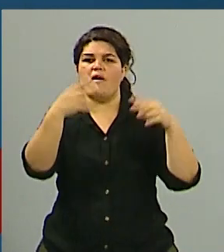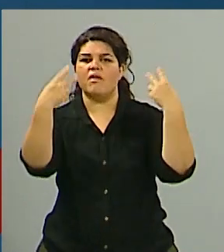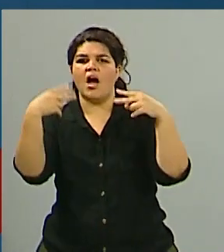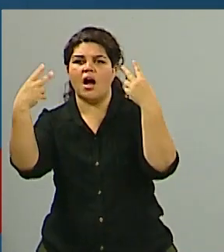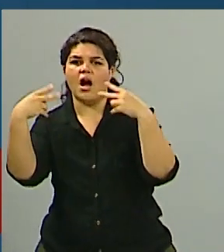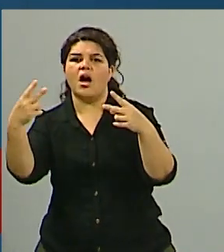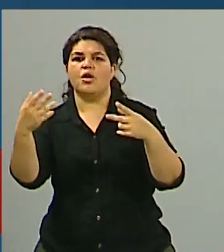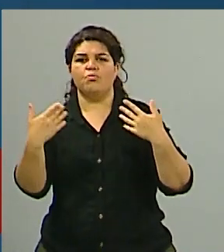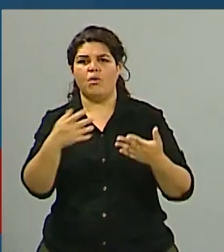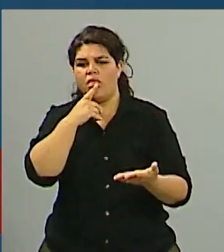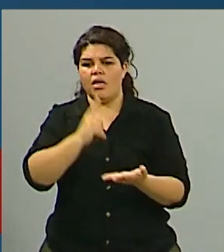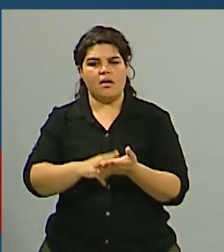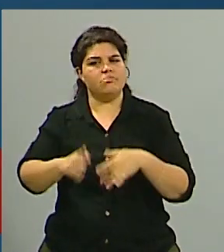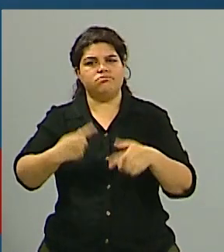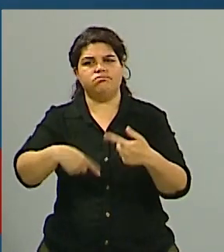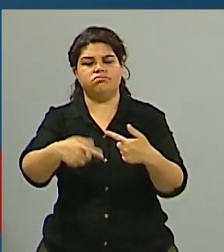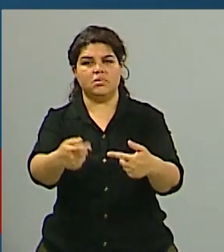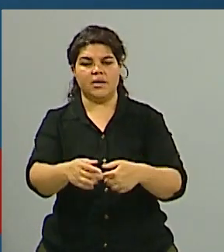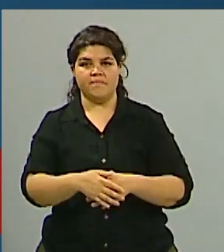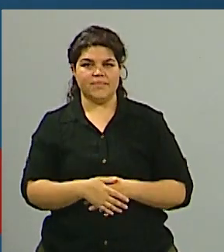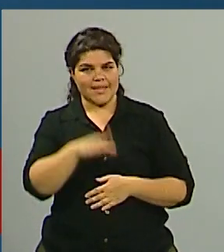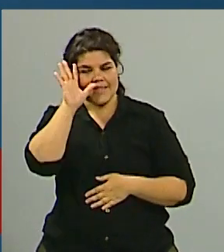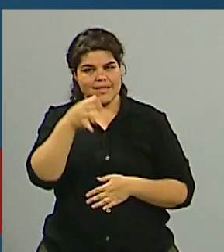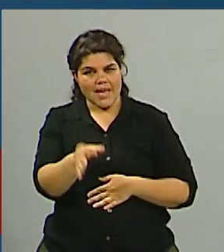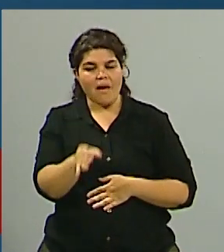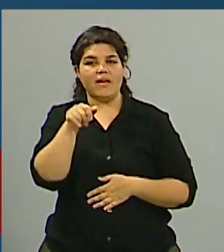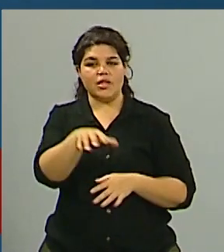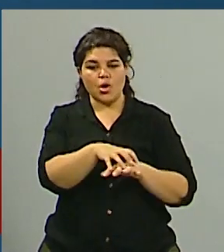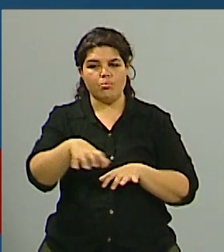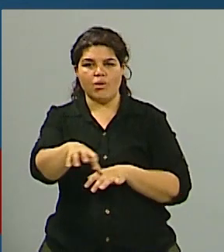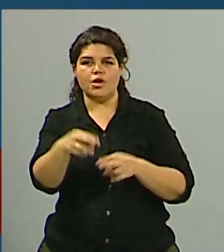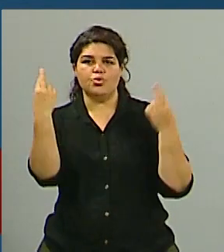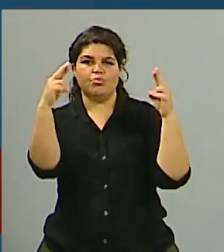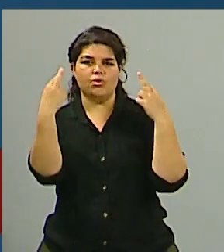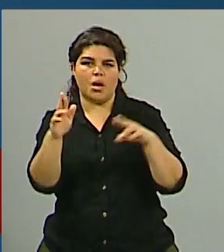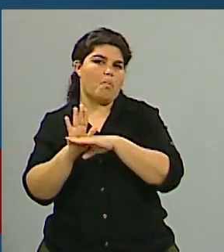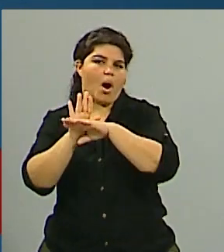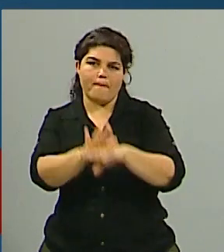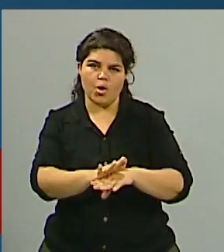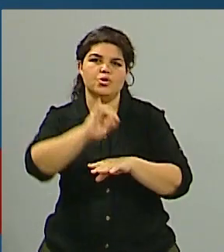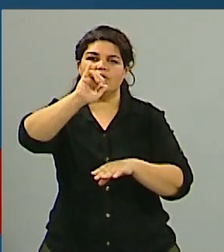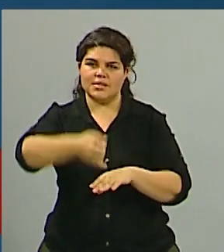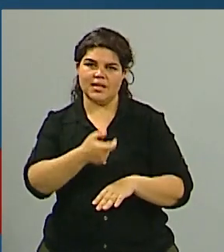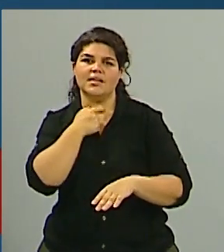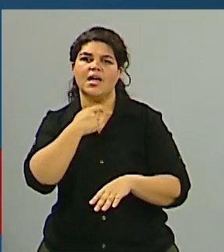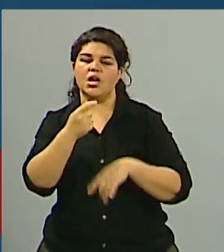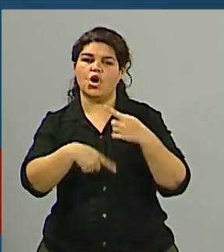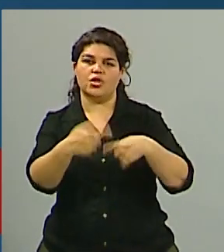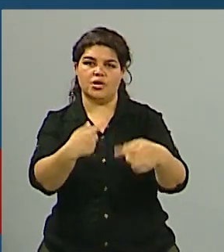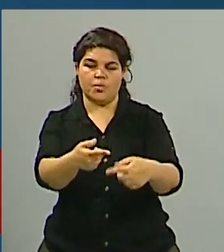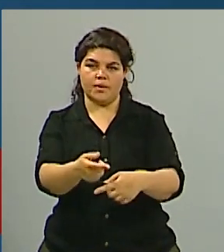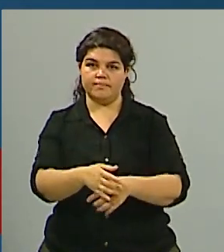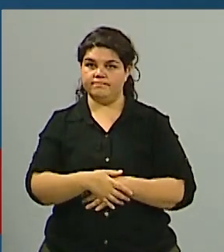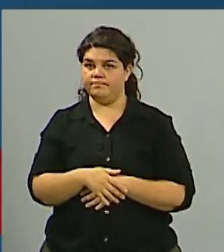esa posibilidad? y me imagino que obviamente tiene el apoyo incondicional del sector turístico aquí en Mendoza Bueno efectivamente